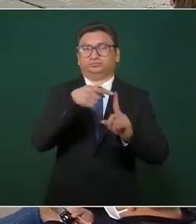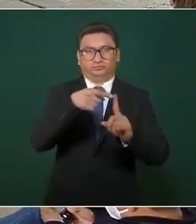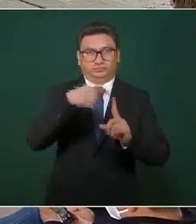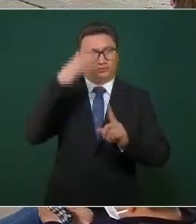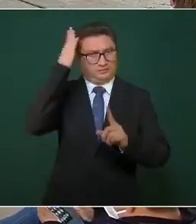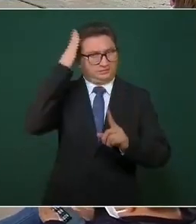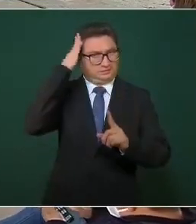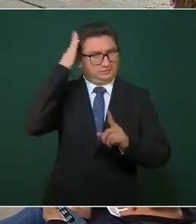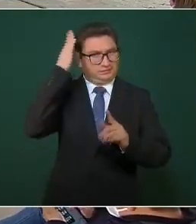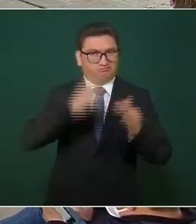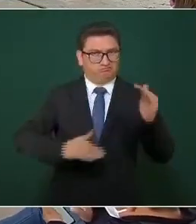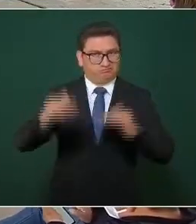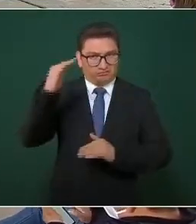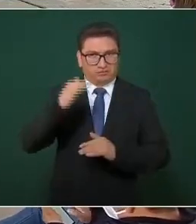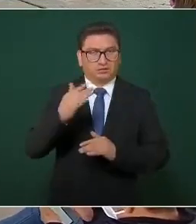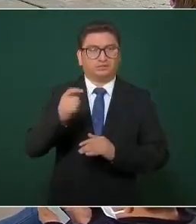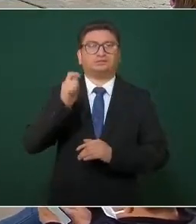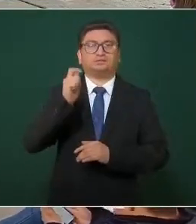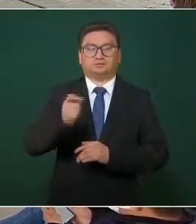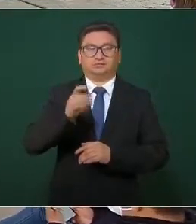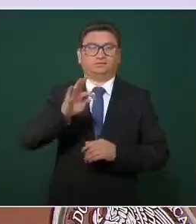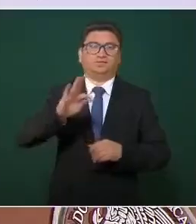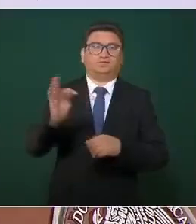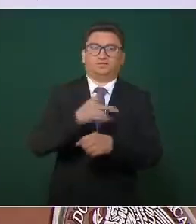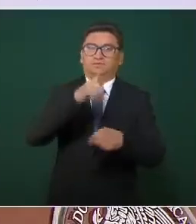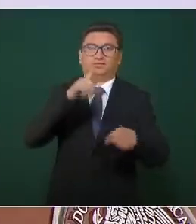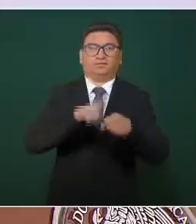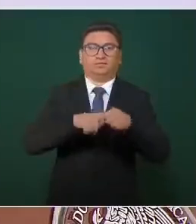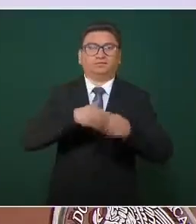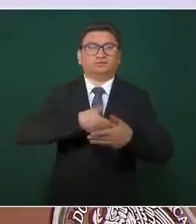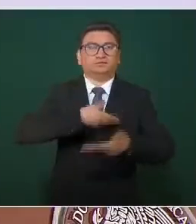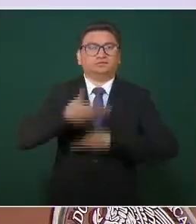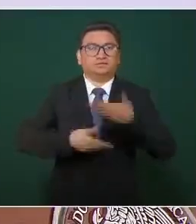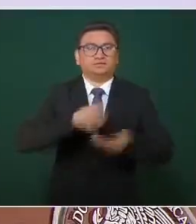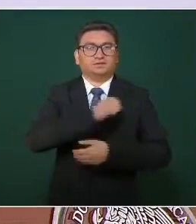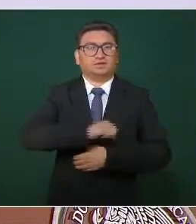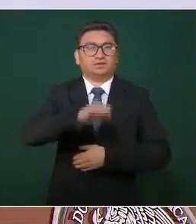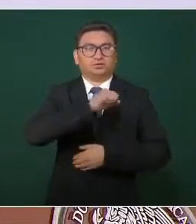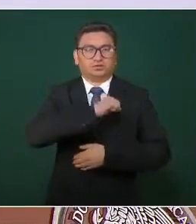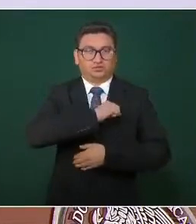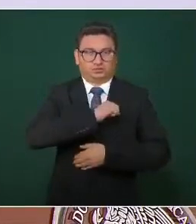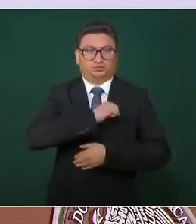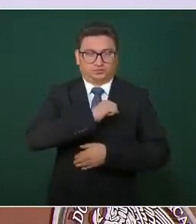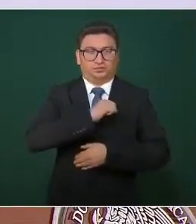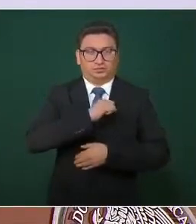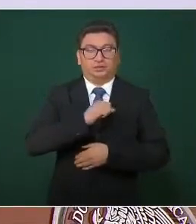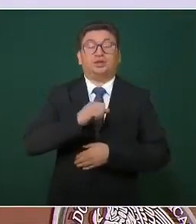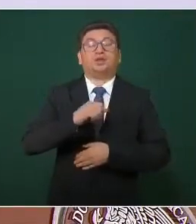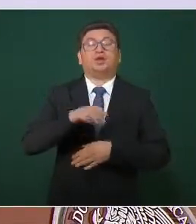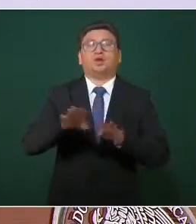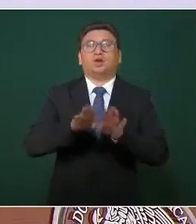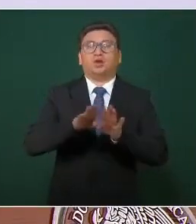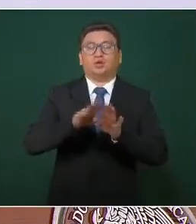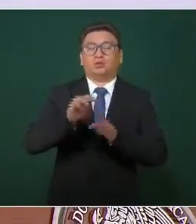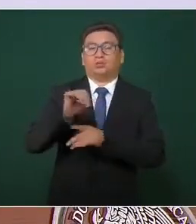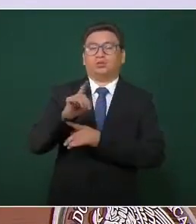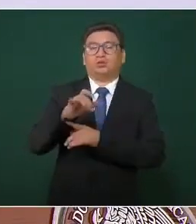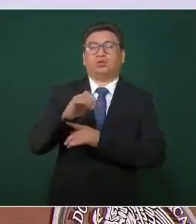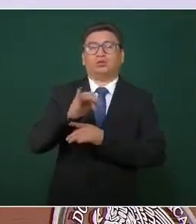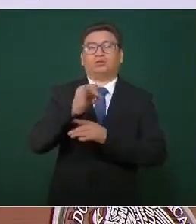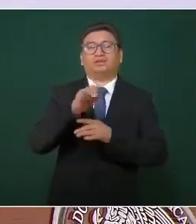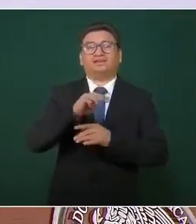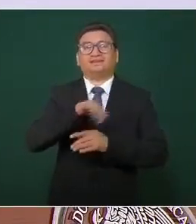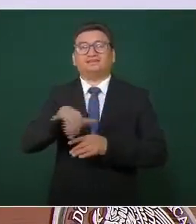federalizar los servicios de salud con el modelo IMSS-Bienestar para la población